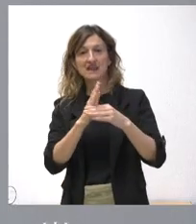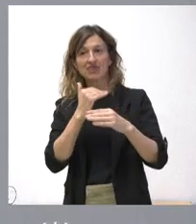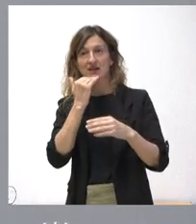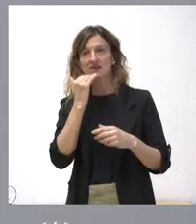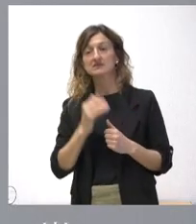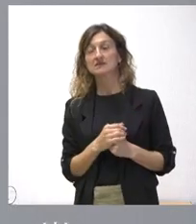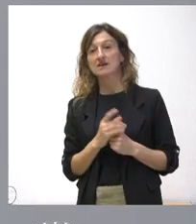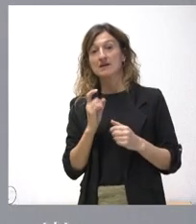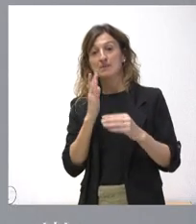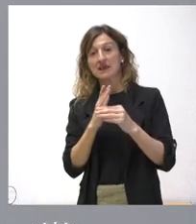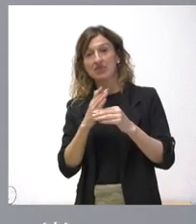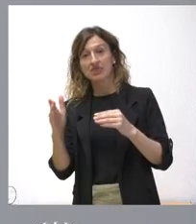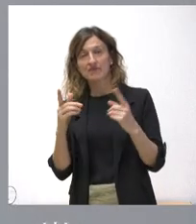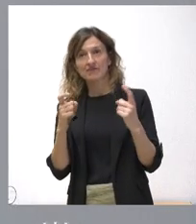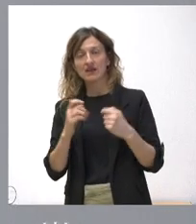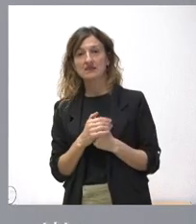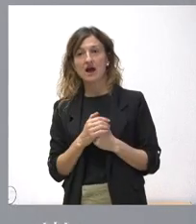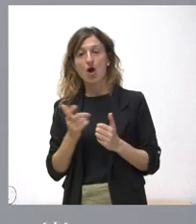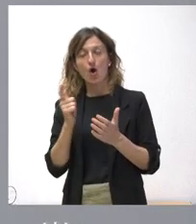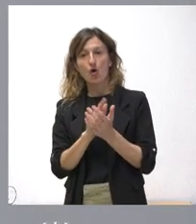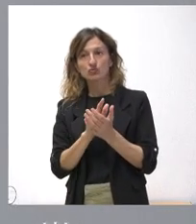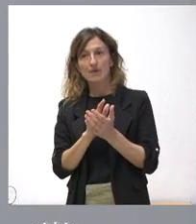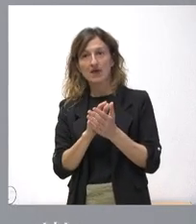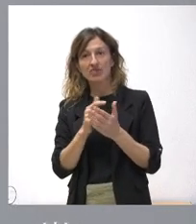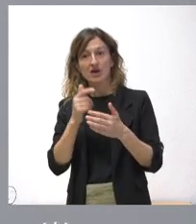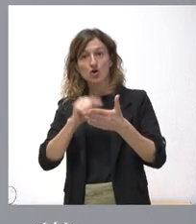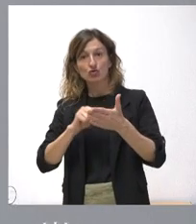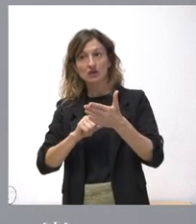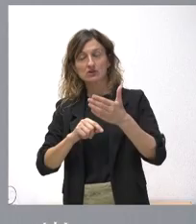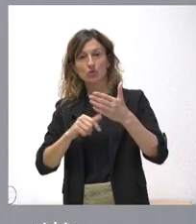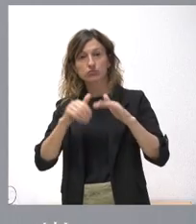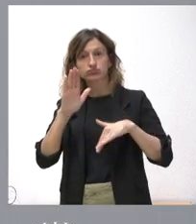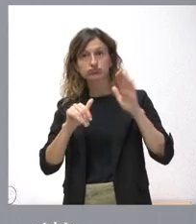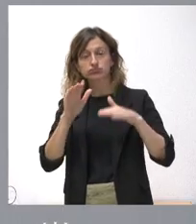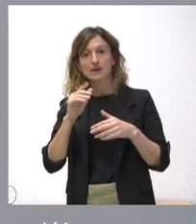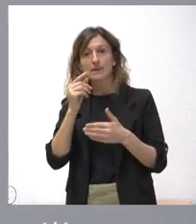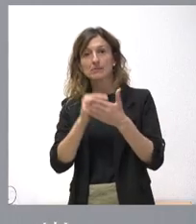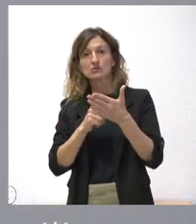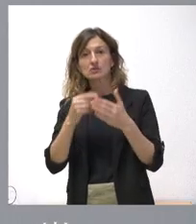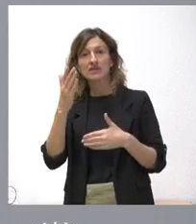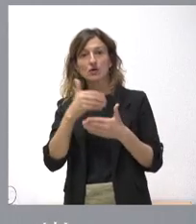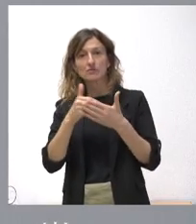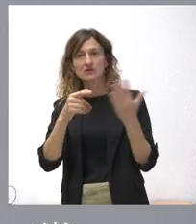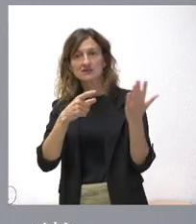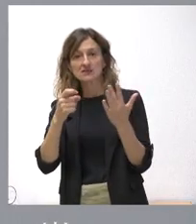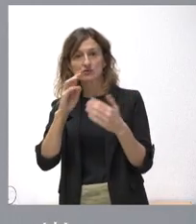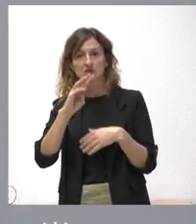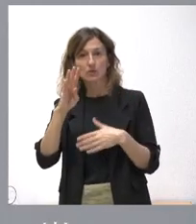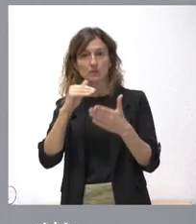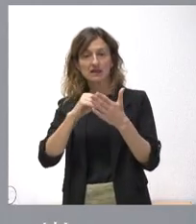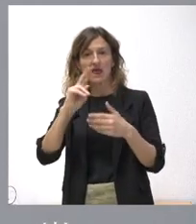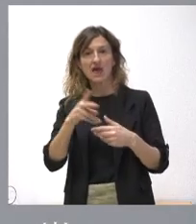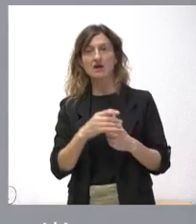Ahora queda la otra mitad. Se vuelve a licitar este contrato con un presupuesto de 5.634.000 euros